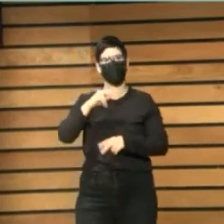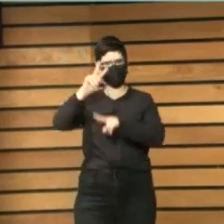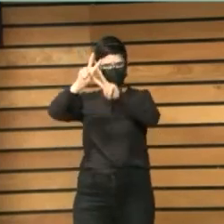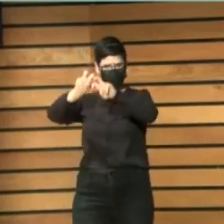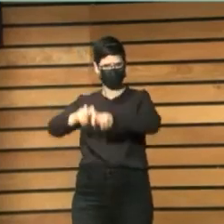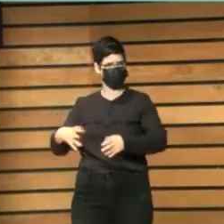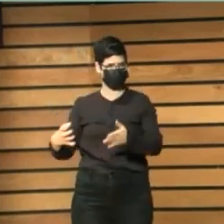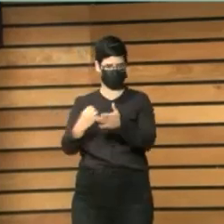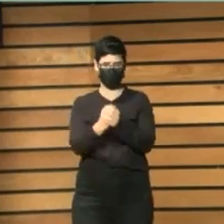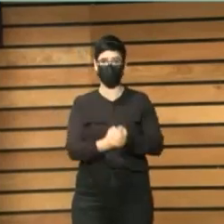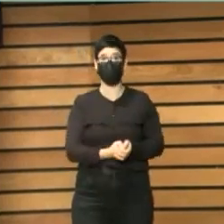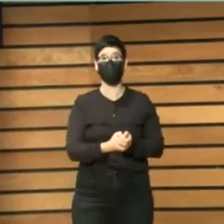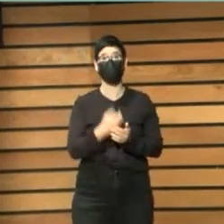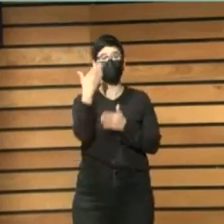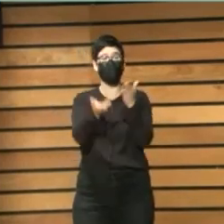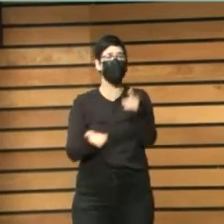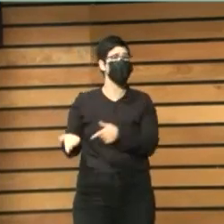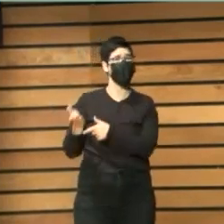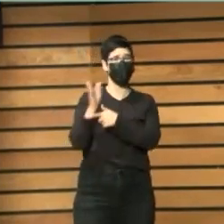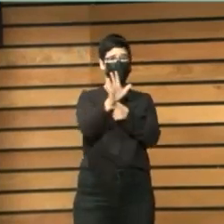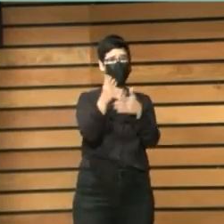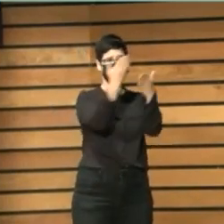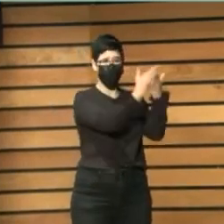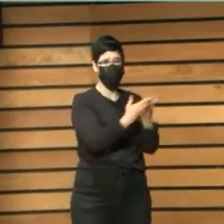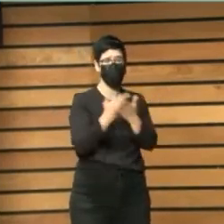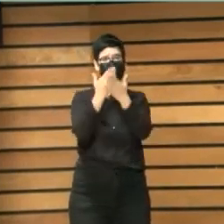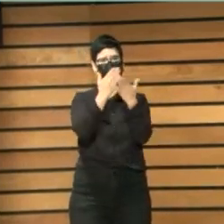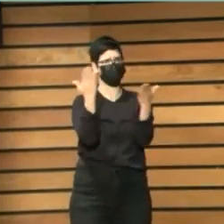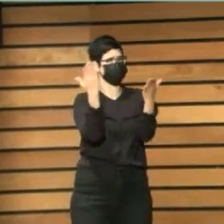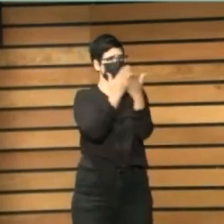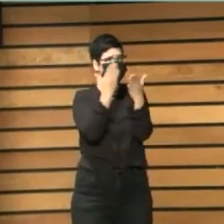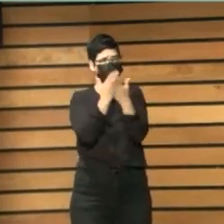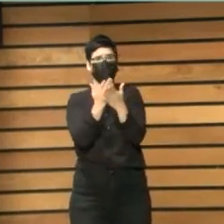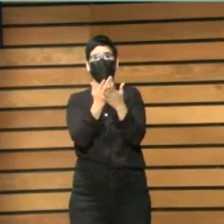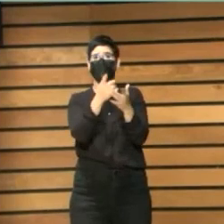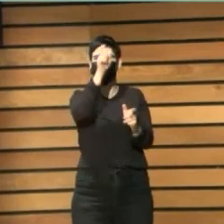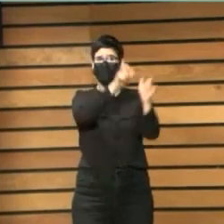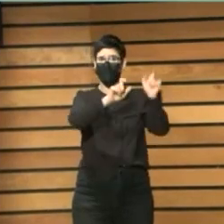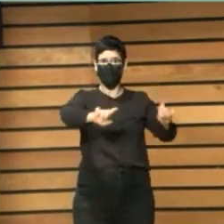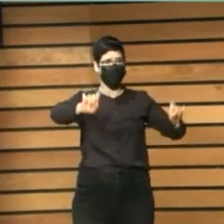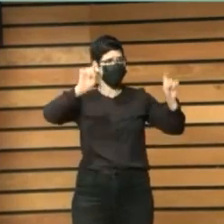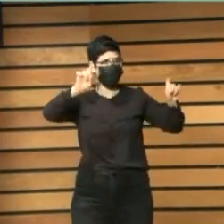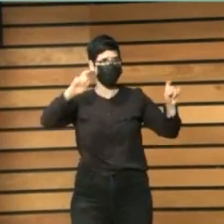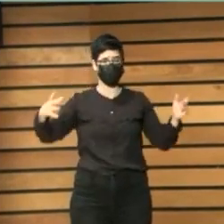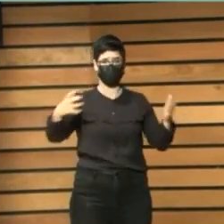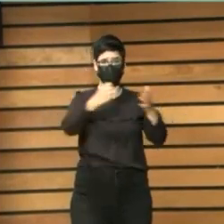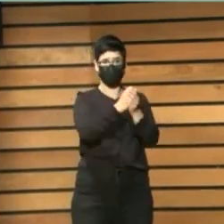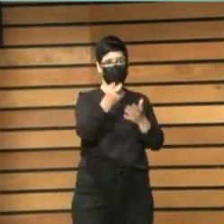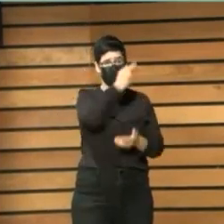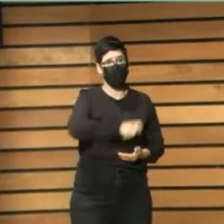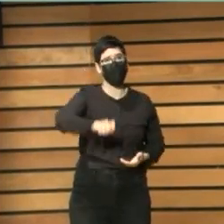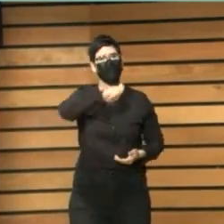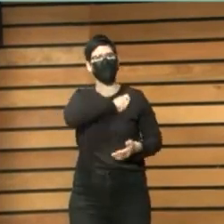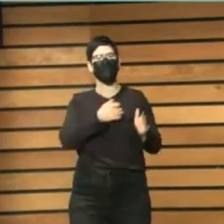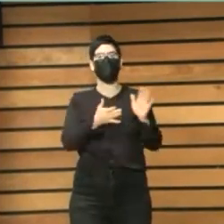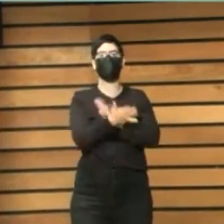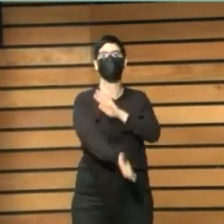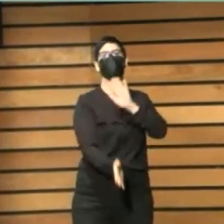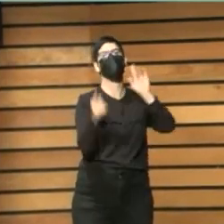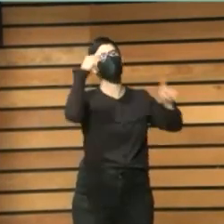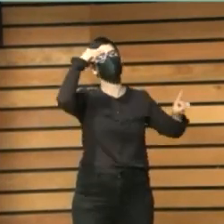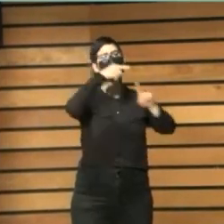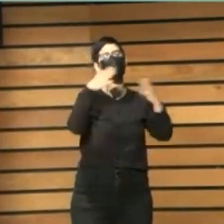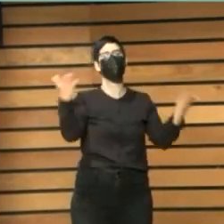escuelas, centros docentes de toda España era elaborar un periódico virtual con